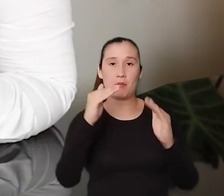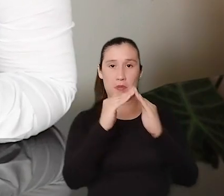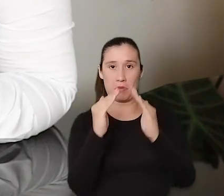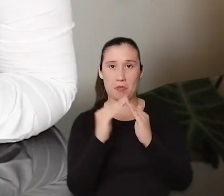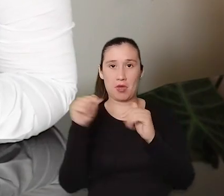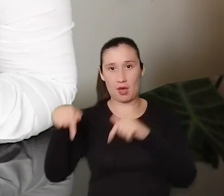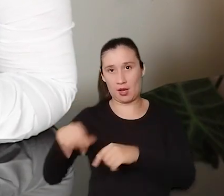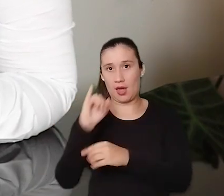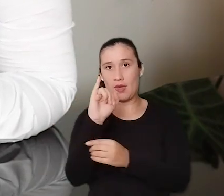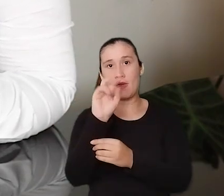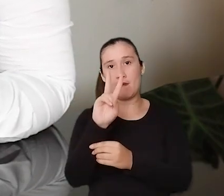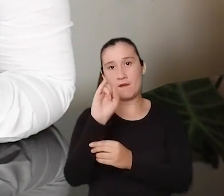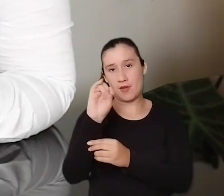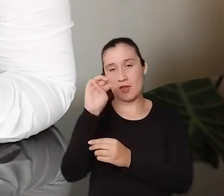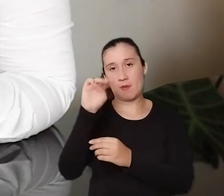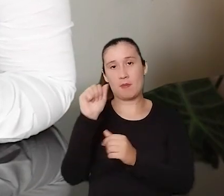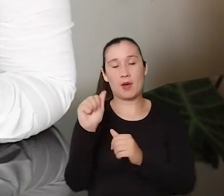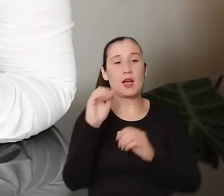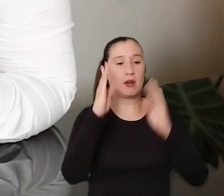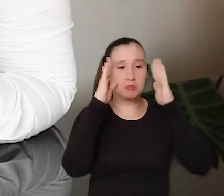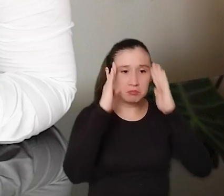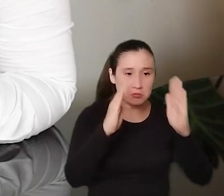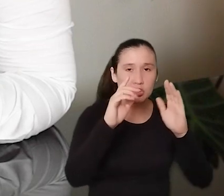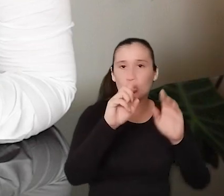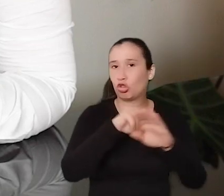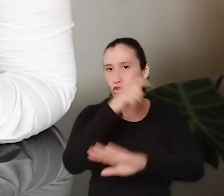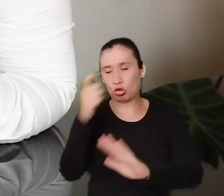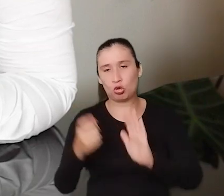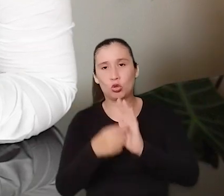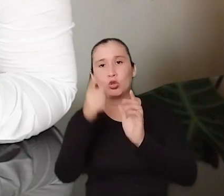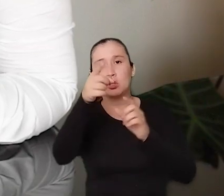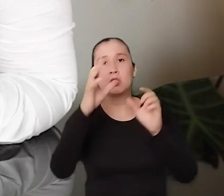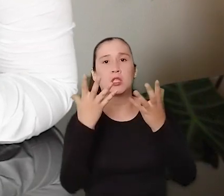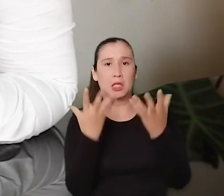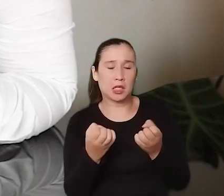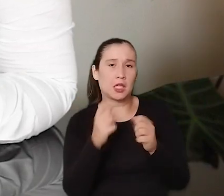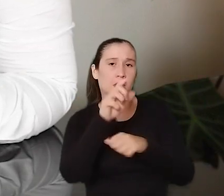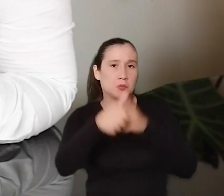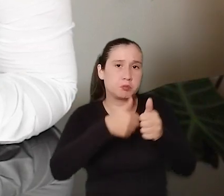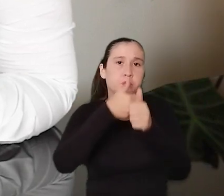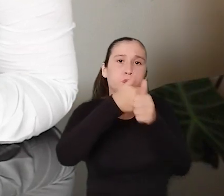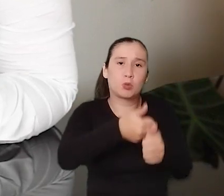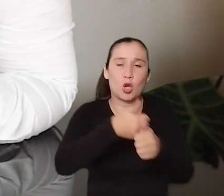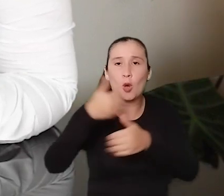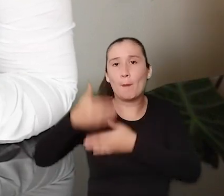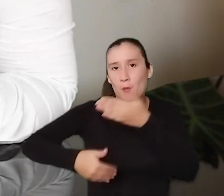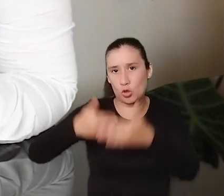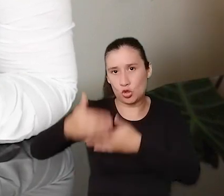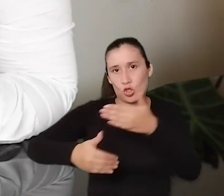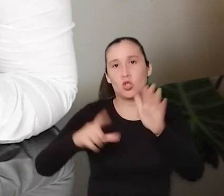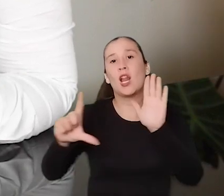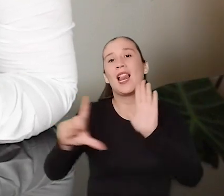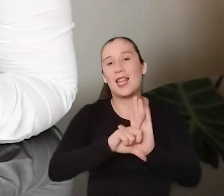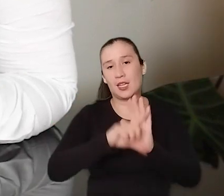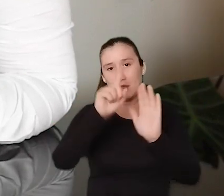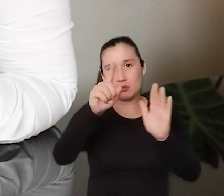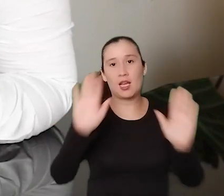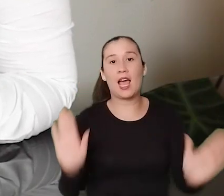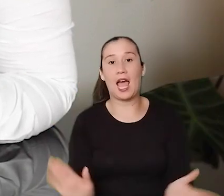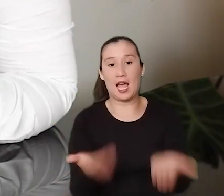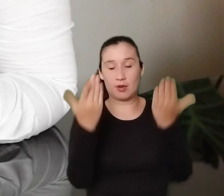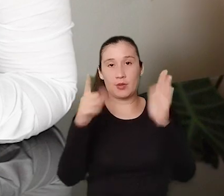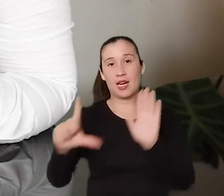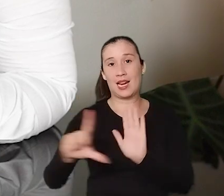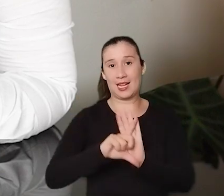Instituto de Vivienda Municipal en el horario de atención al público. Allí se brindará toda la asistencia técnica que le permita concluir el proceso de